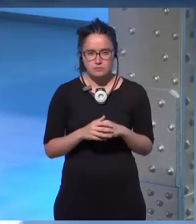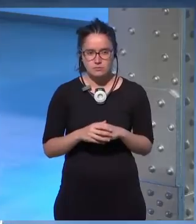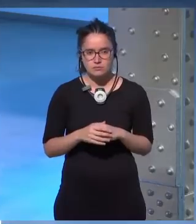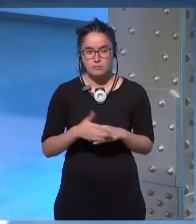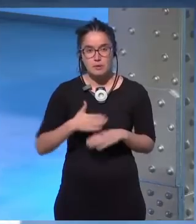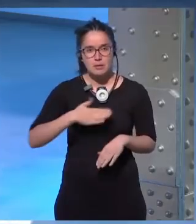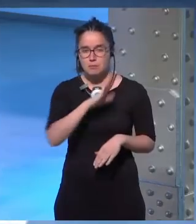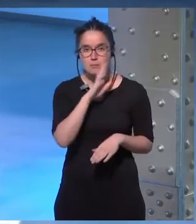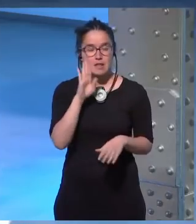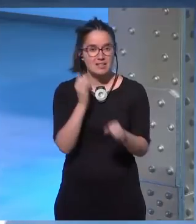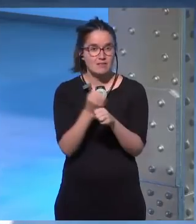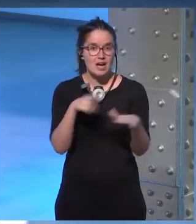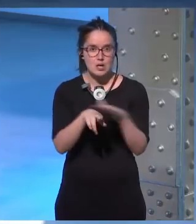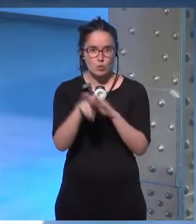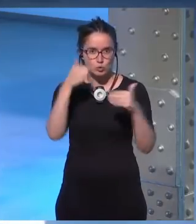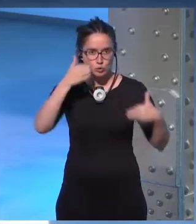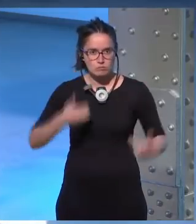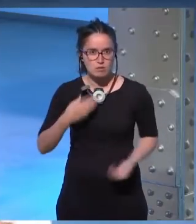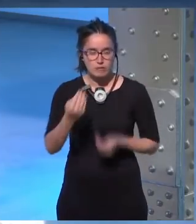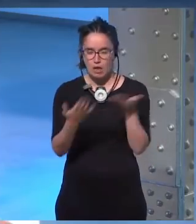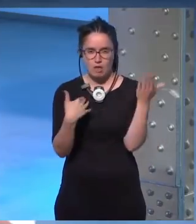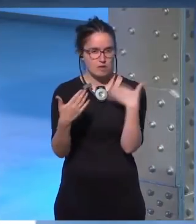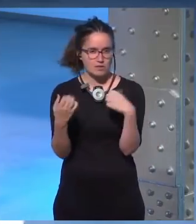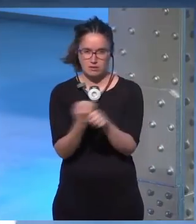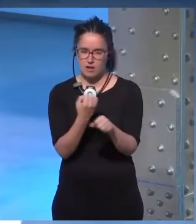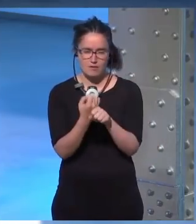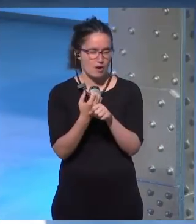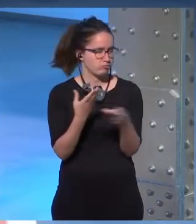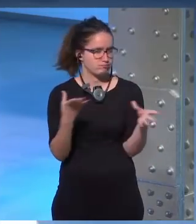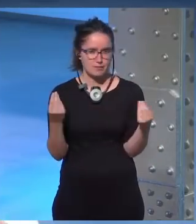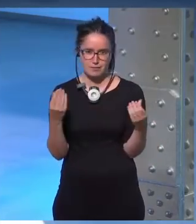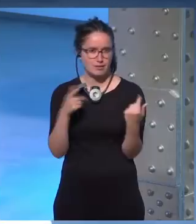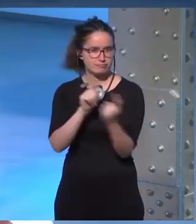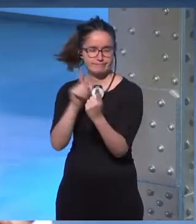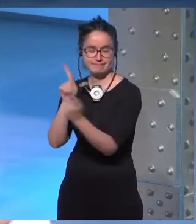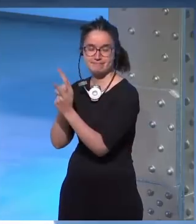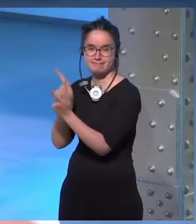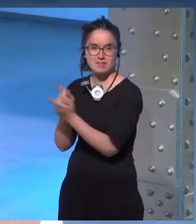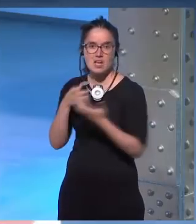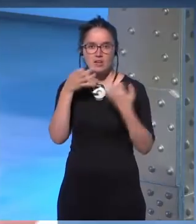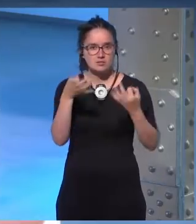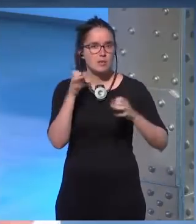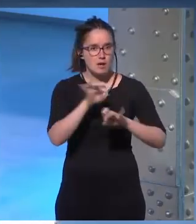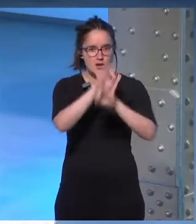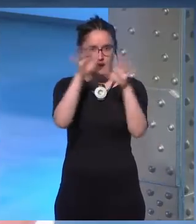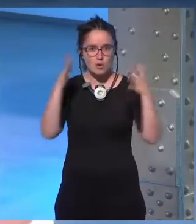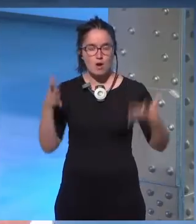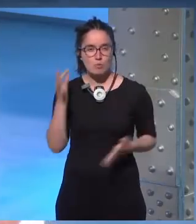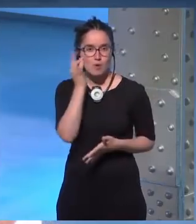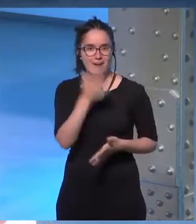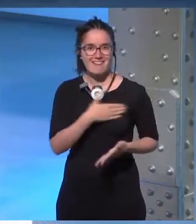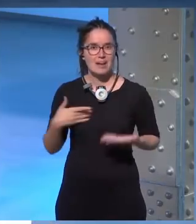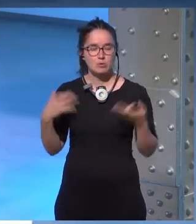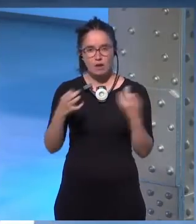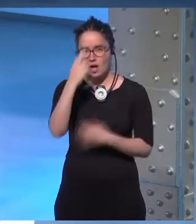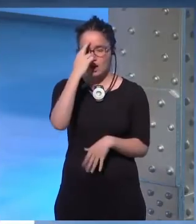mi madre trabaja en recursos humanos hace muchas entrevistas de trabajo y siempre ha tenido muy claro que las mujeres lo que queremos